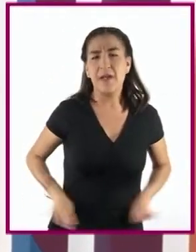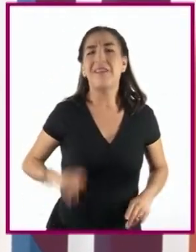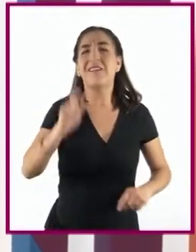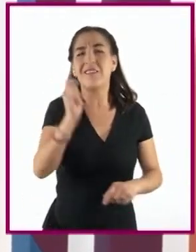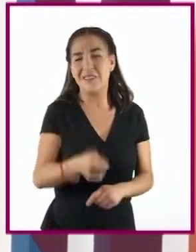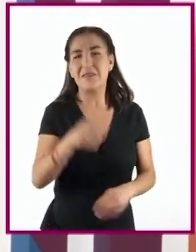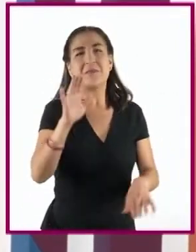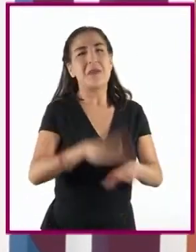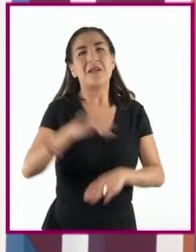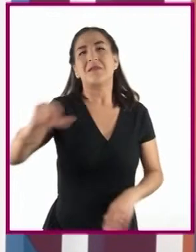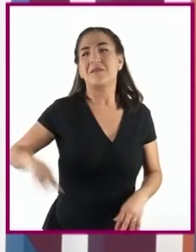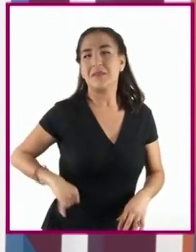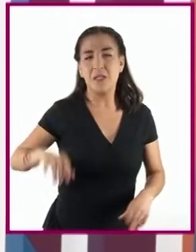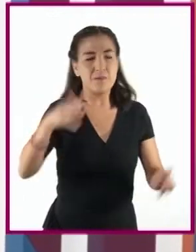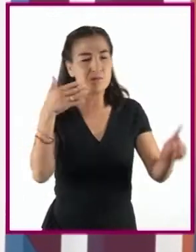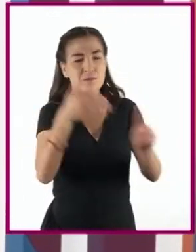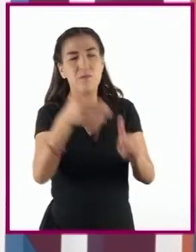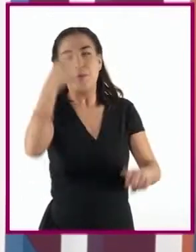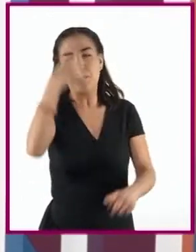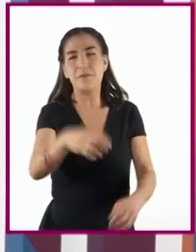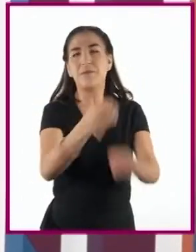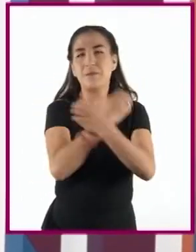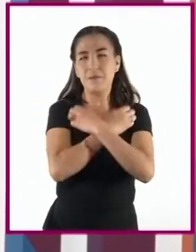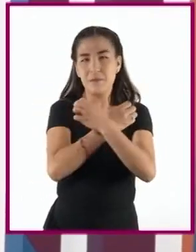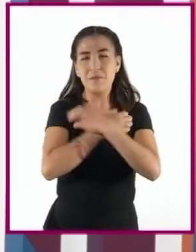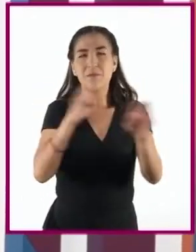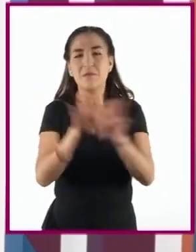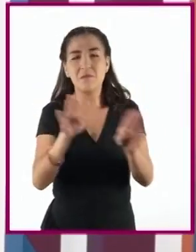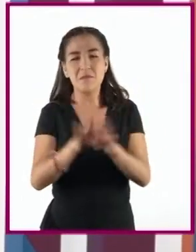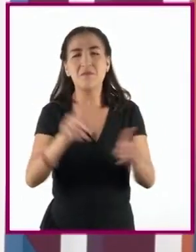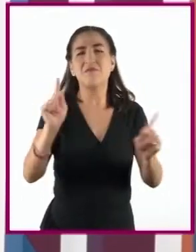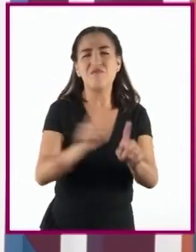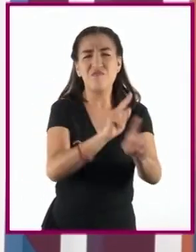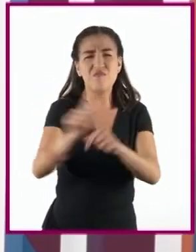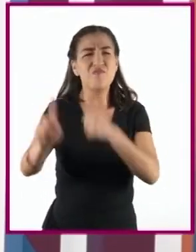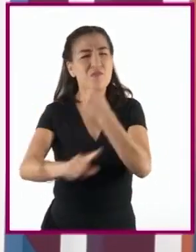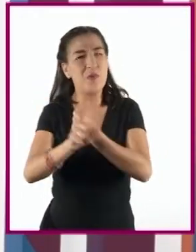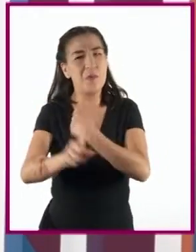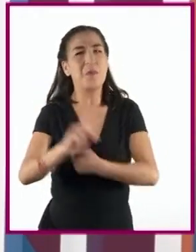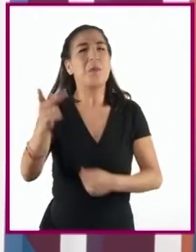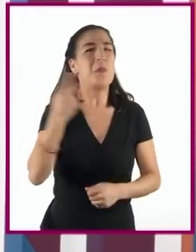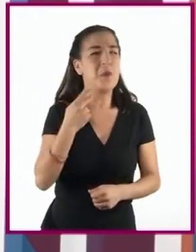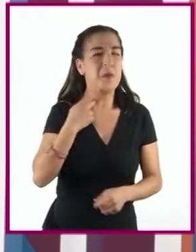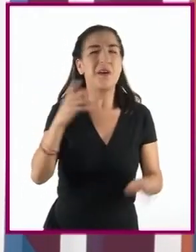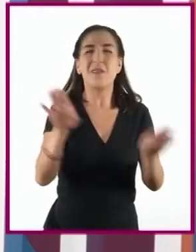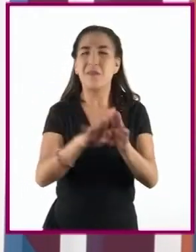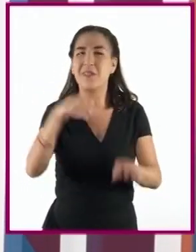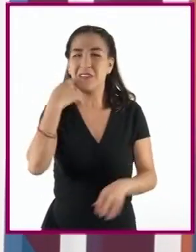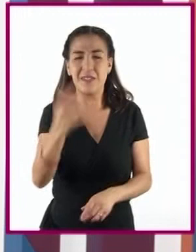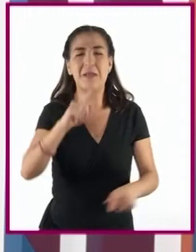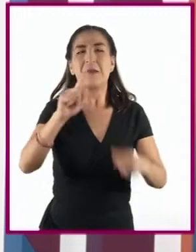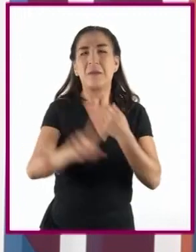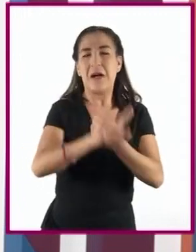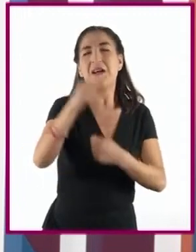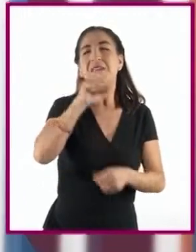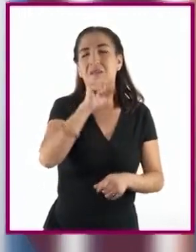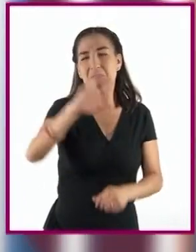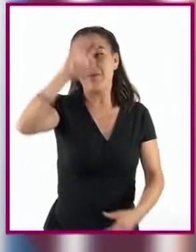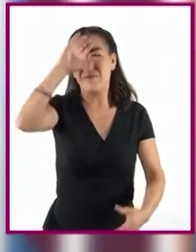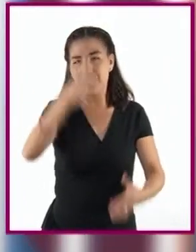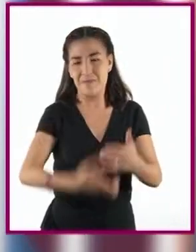fuerte interés en la educación, la persecución política contra sus adversarios y conflictos con las organizaciones católicas.